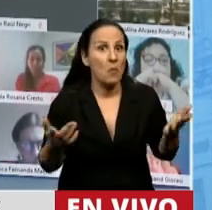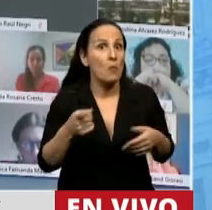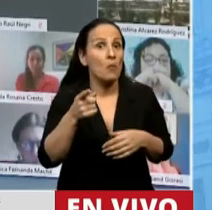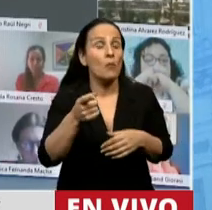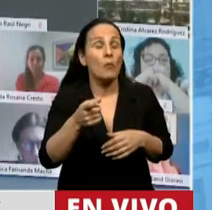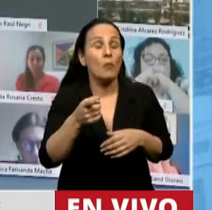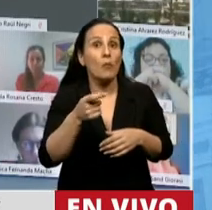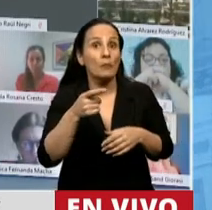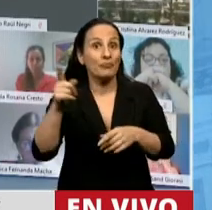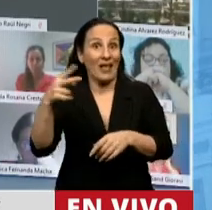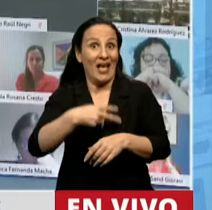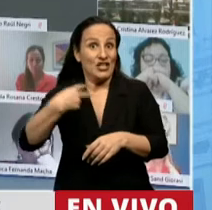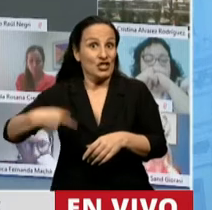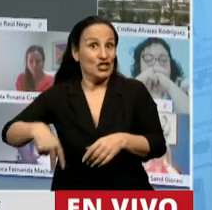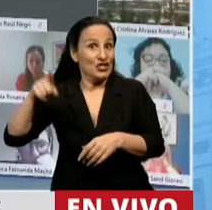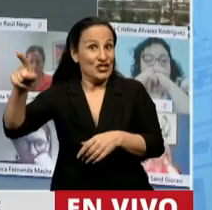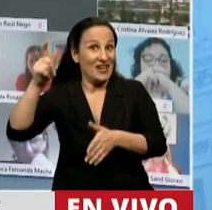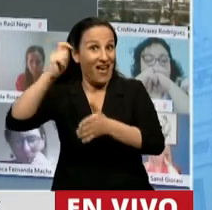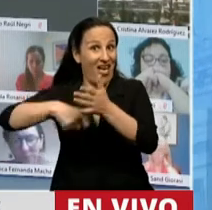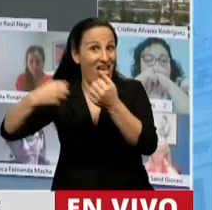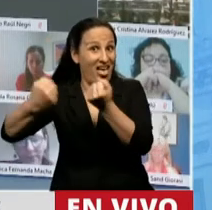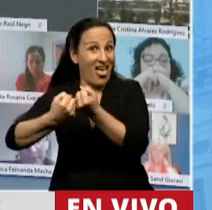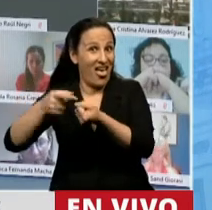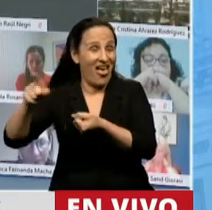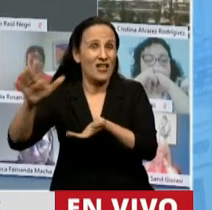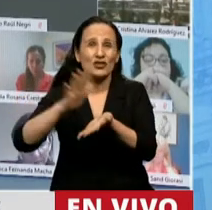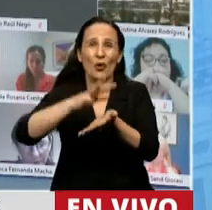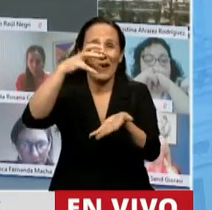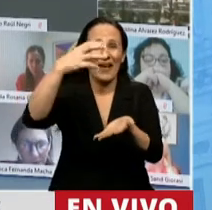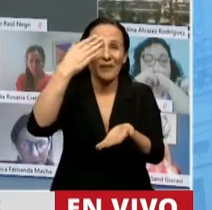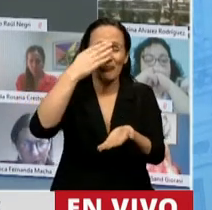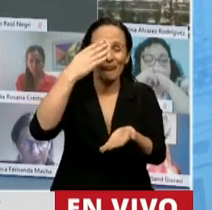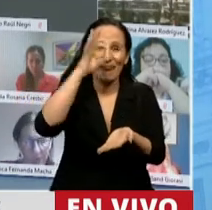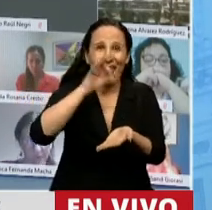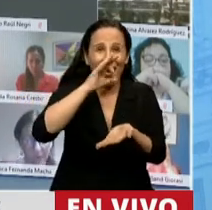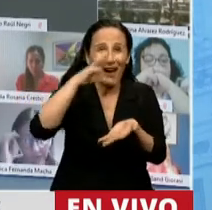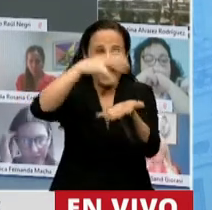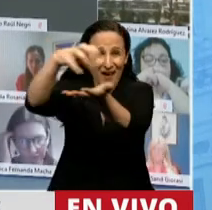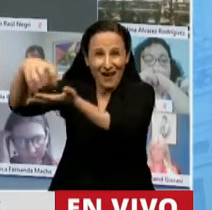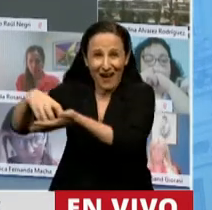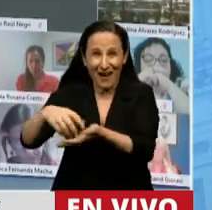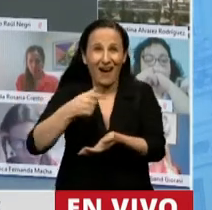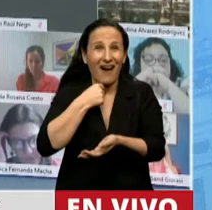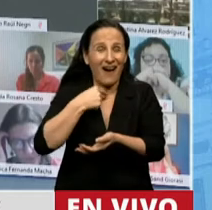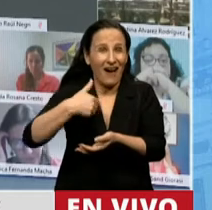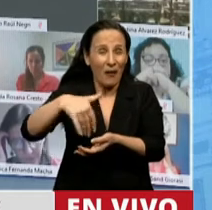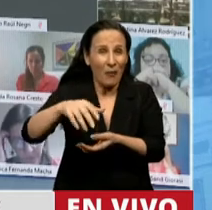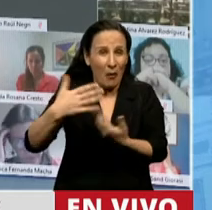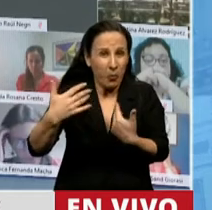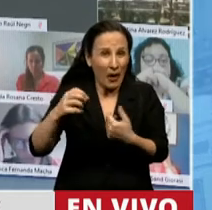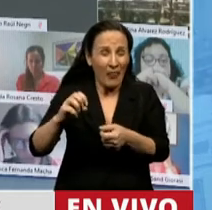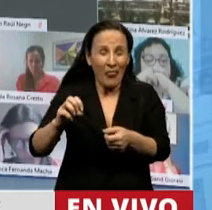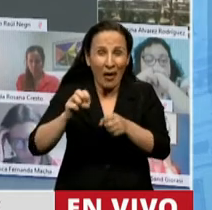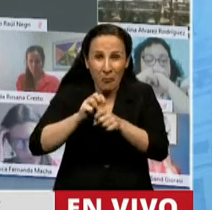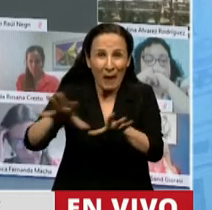entendimiento con China para instalar decenas de factorías porcinas contaminantes y con potencial pandémico. Esto nada más